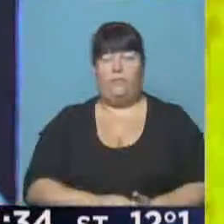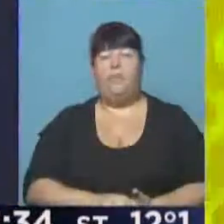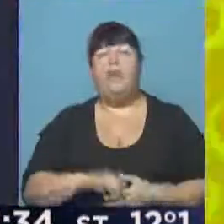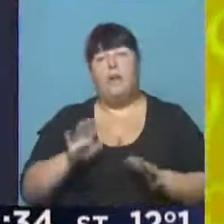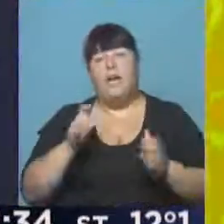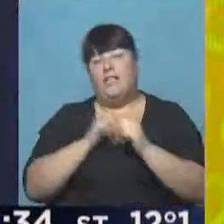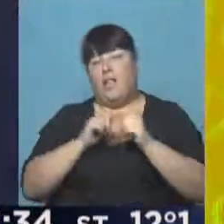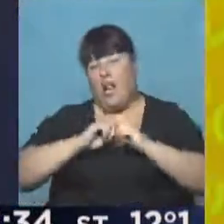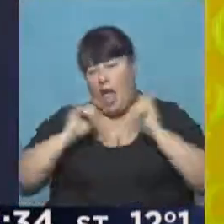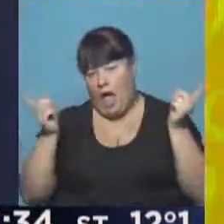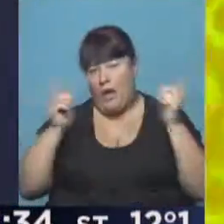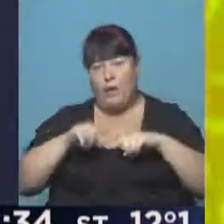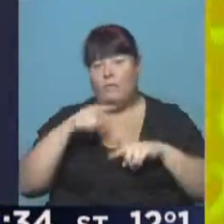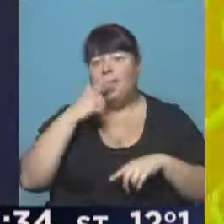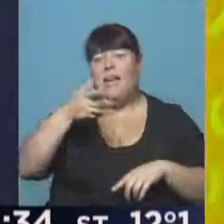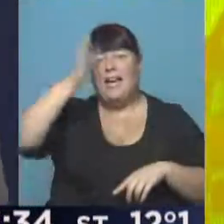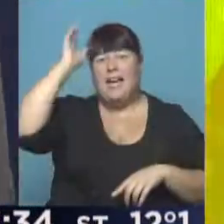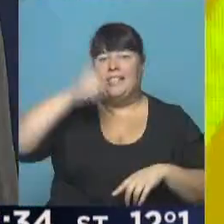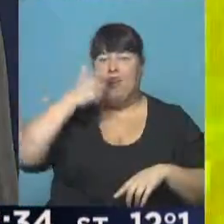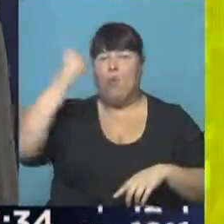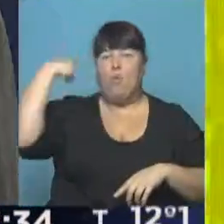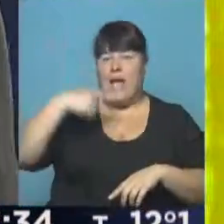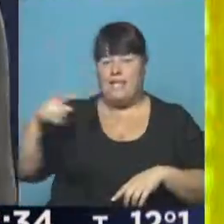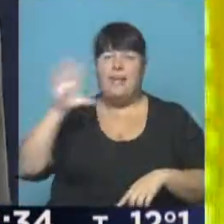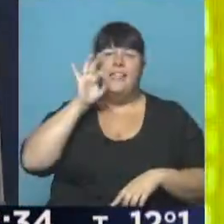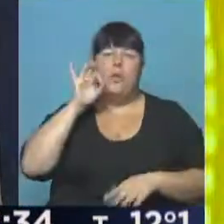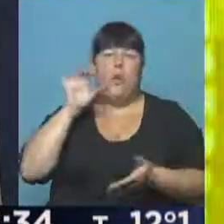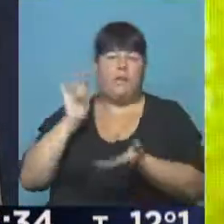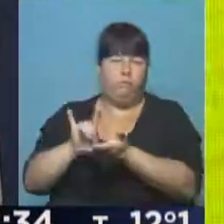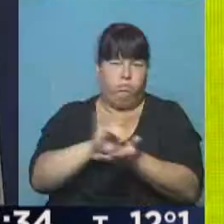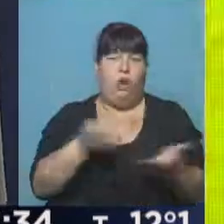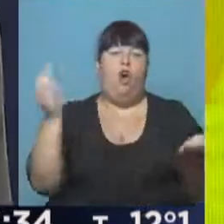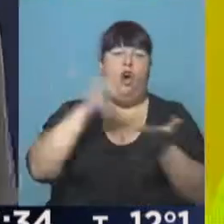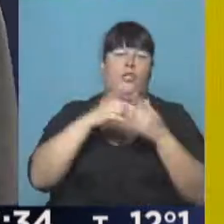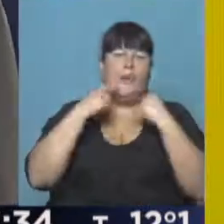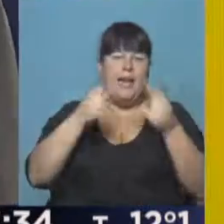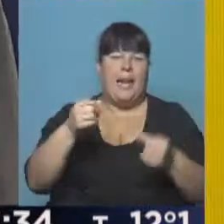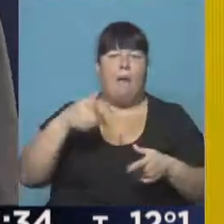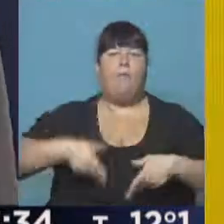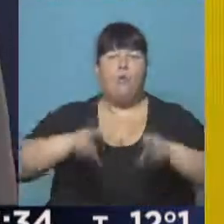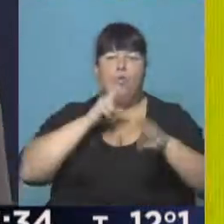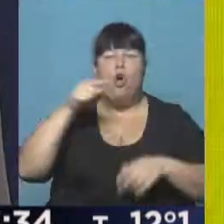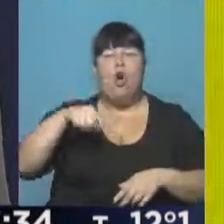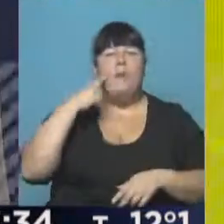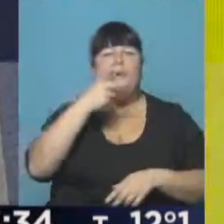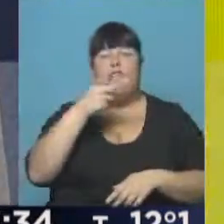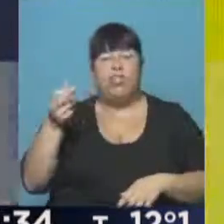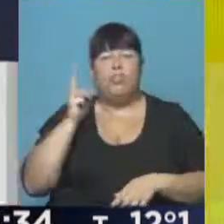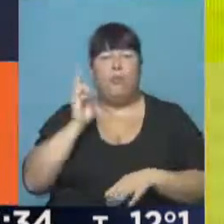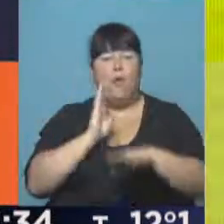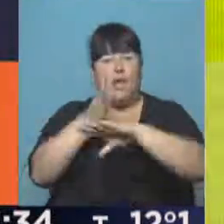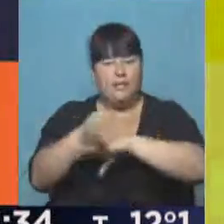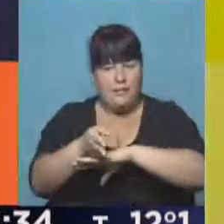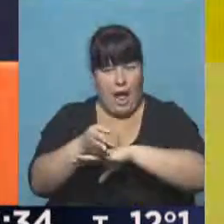En el fin, capítulo Cresta Roja, ¿verdad? La semana pasada hubo 50 despidos, volvieron los reclamos en la Richeri. Hoy, 1.200 trabajadores no pudieron